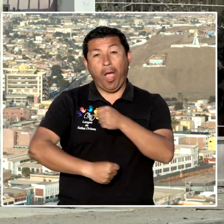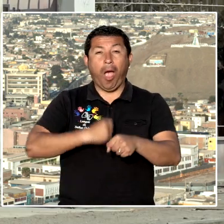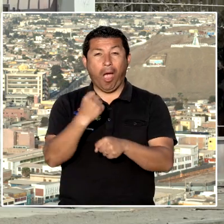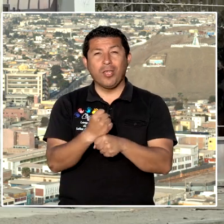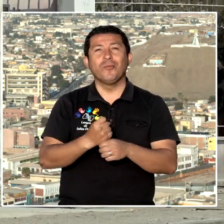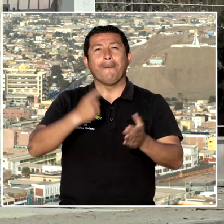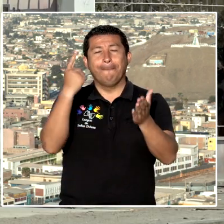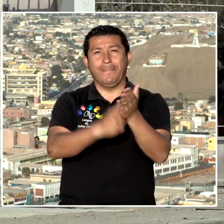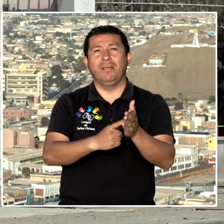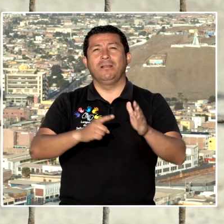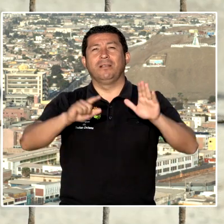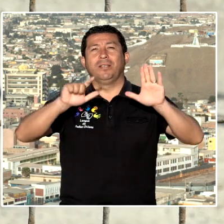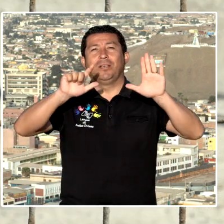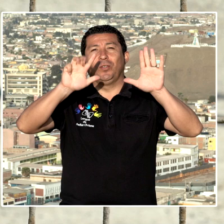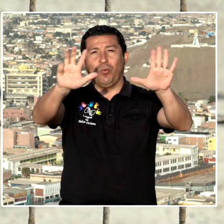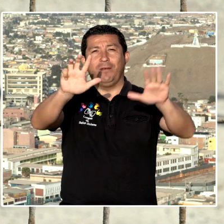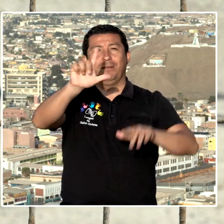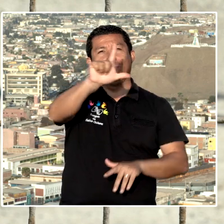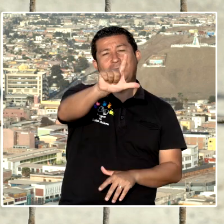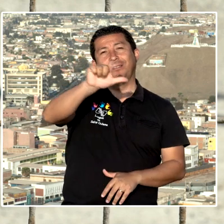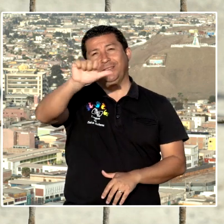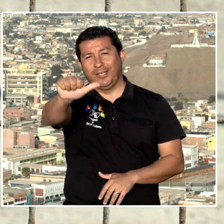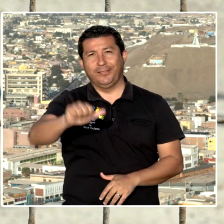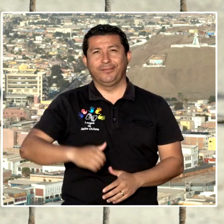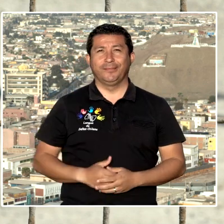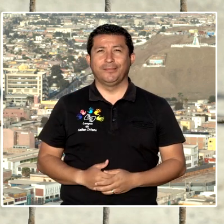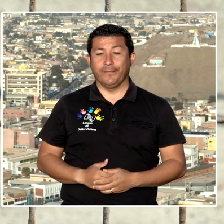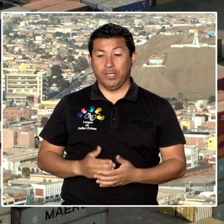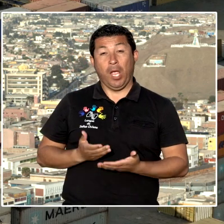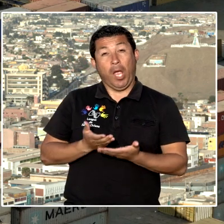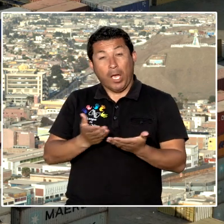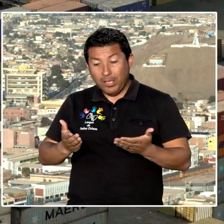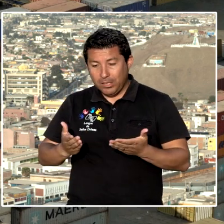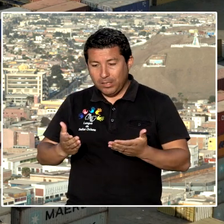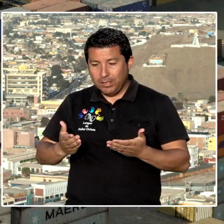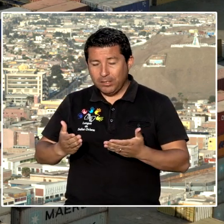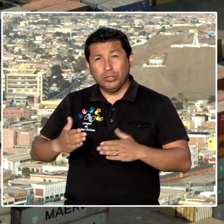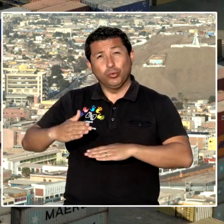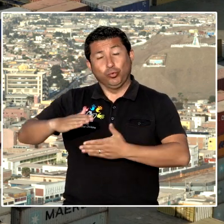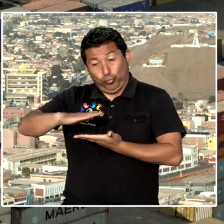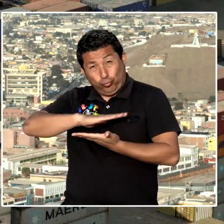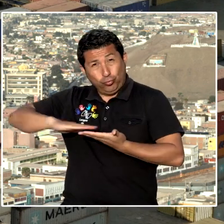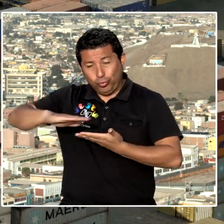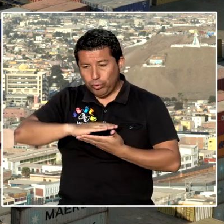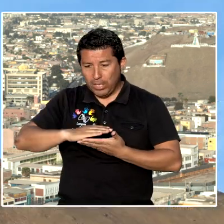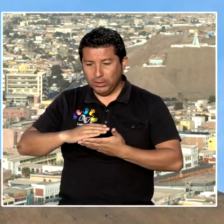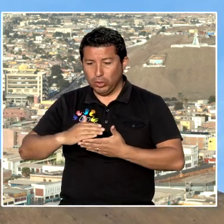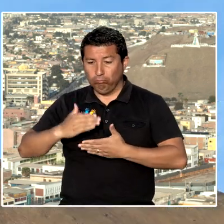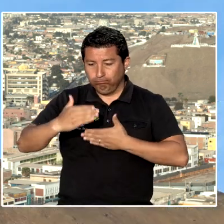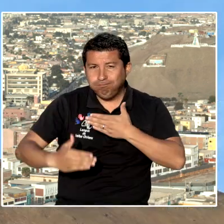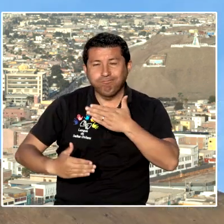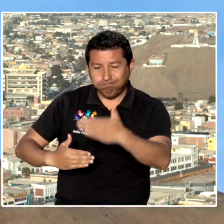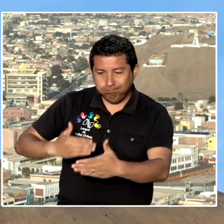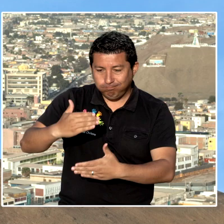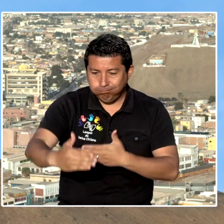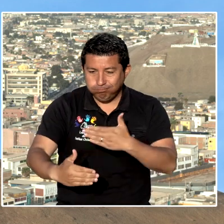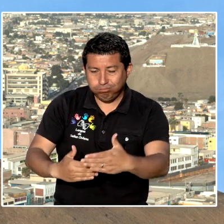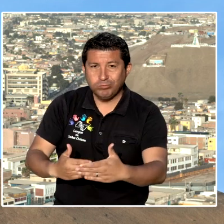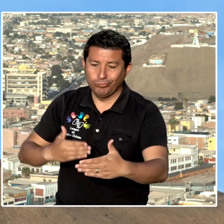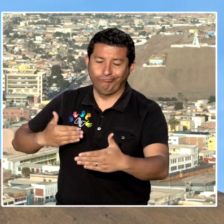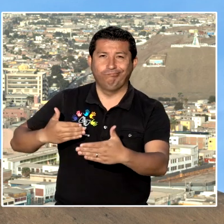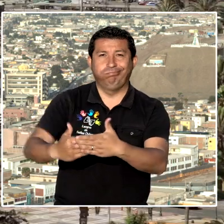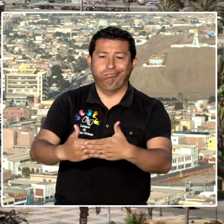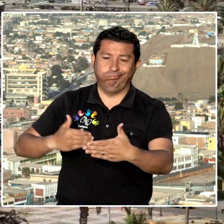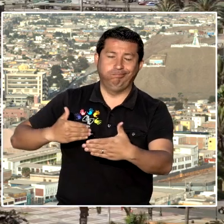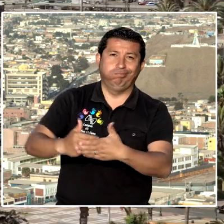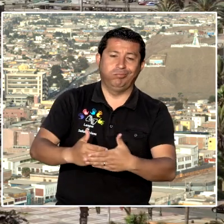actividades en 1976, con lo cual se frenó rotundamente el progreso que se venía